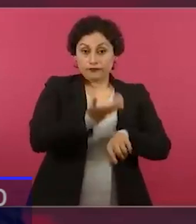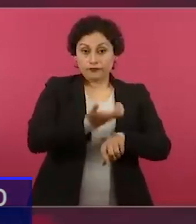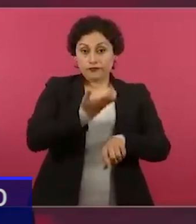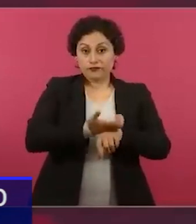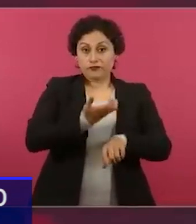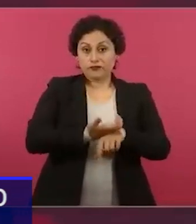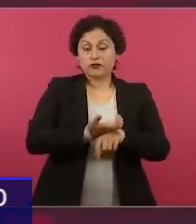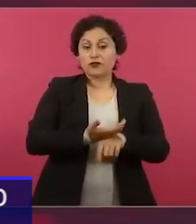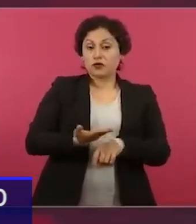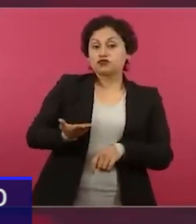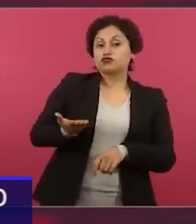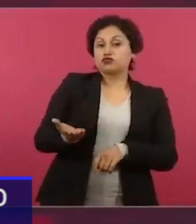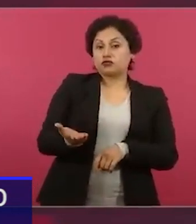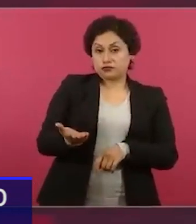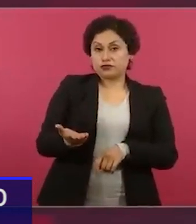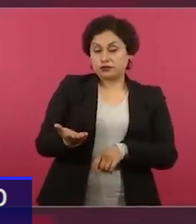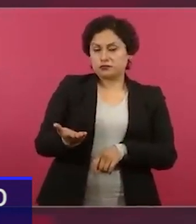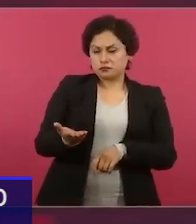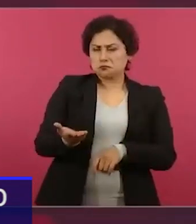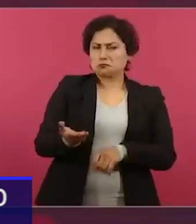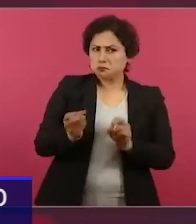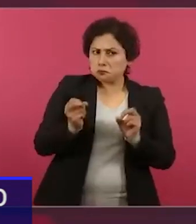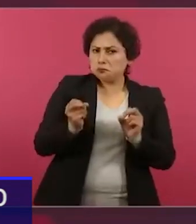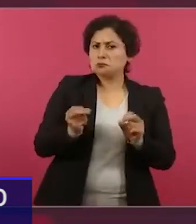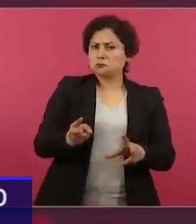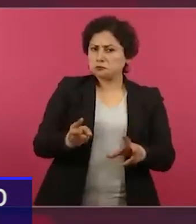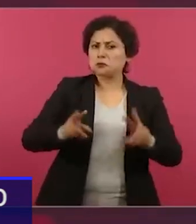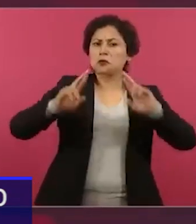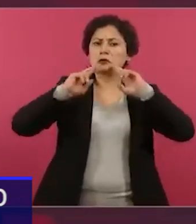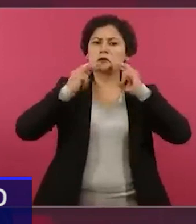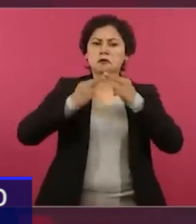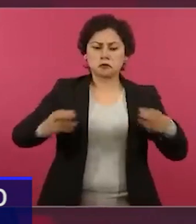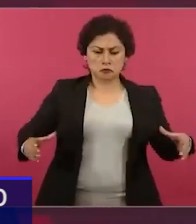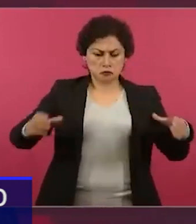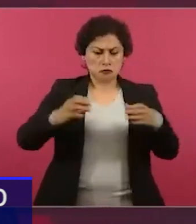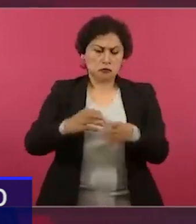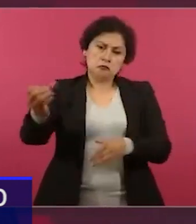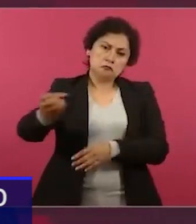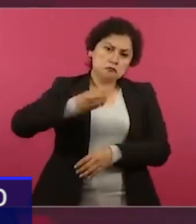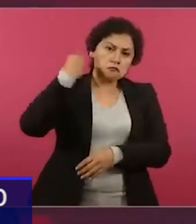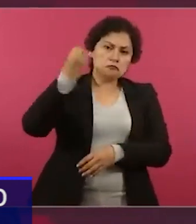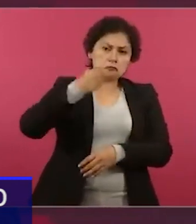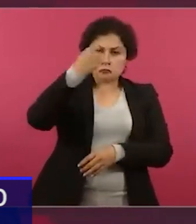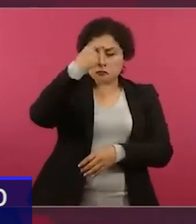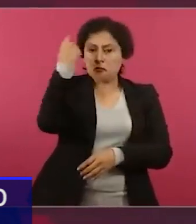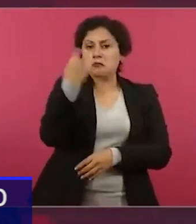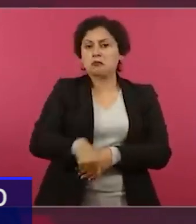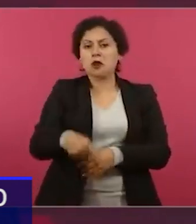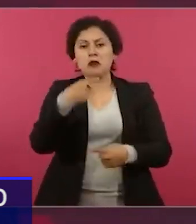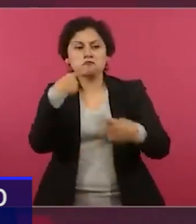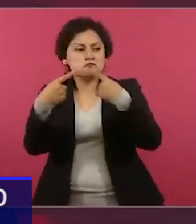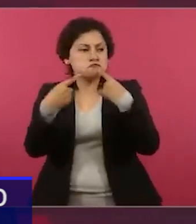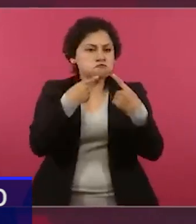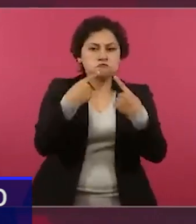Quienes se manifiestan contra los libros de texto están desinformados y manipulados. AMLO. Quienes se manifiestan pensando que se adoctrina y se